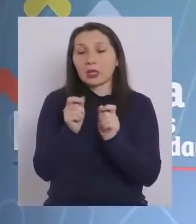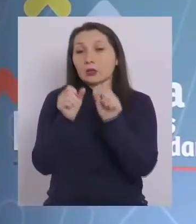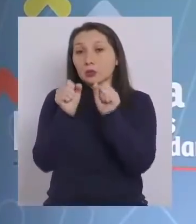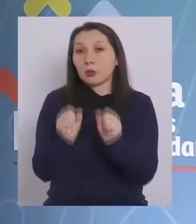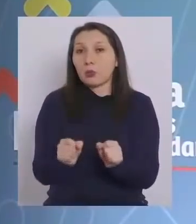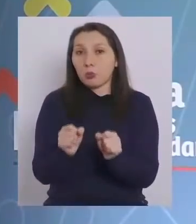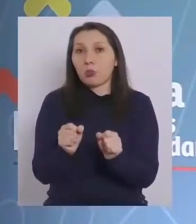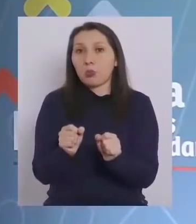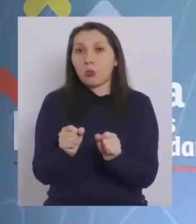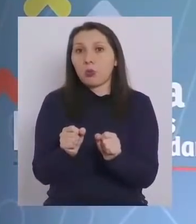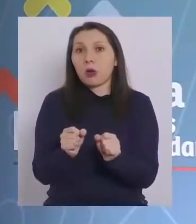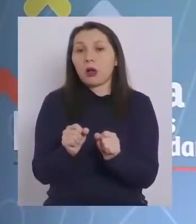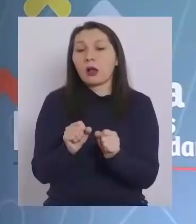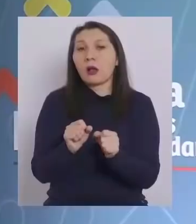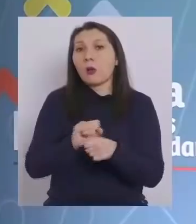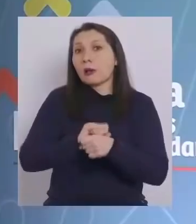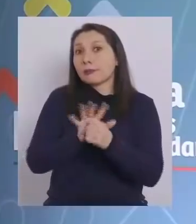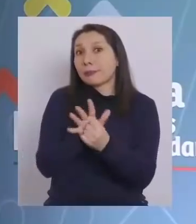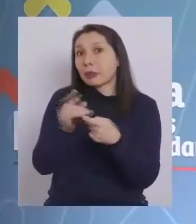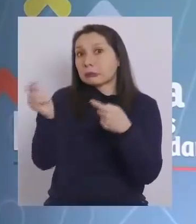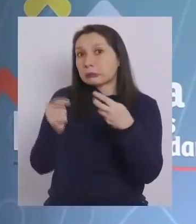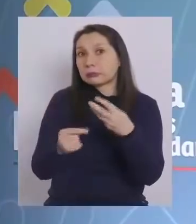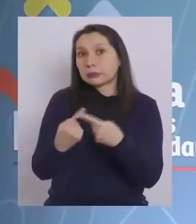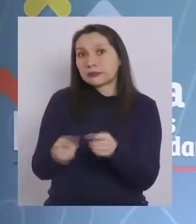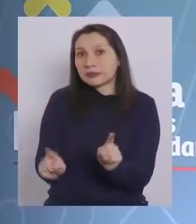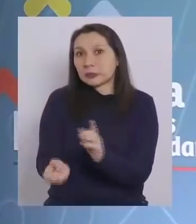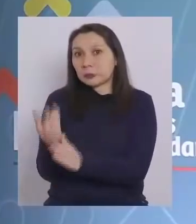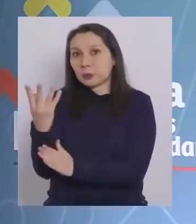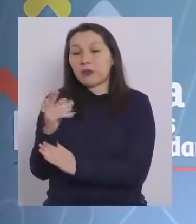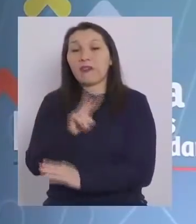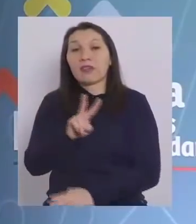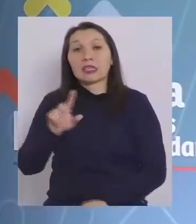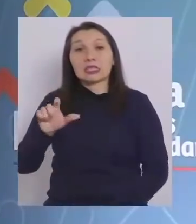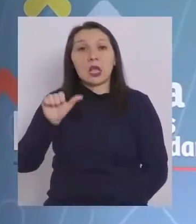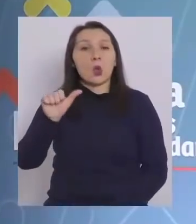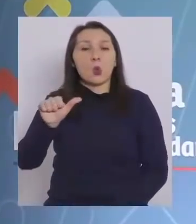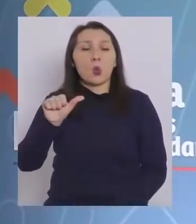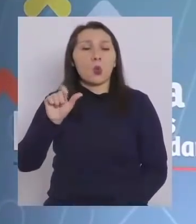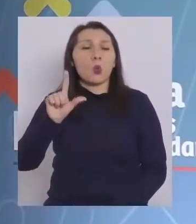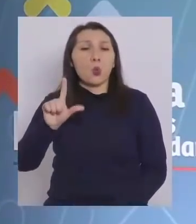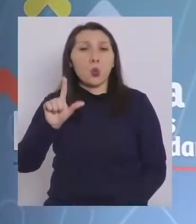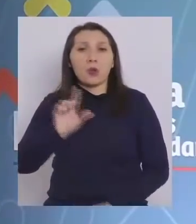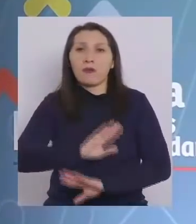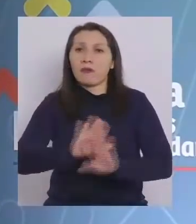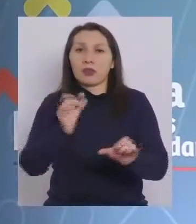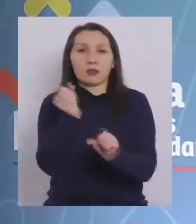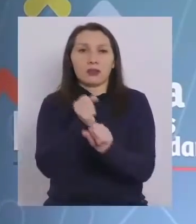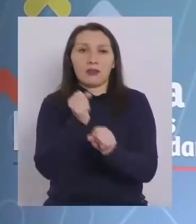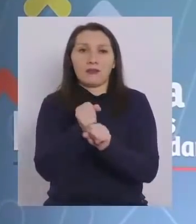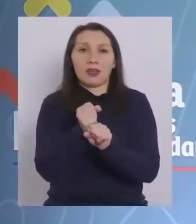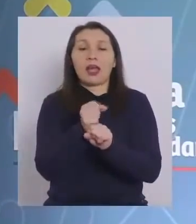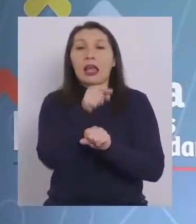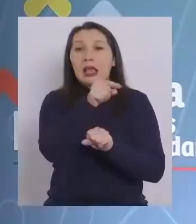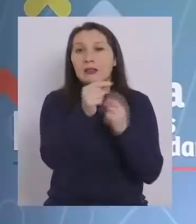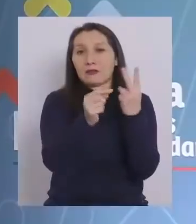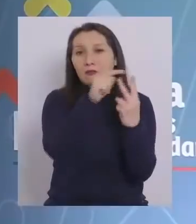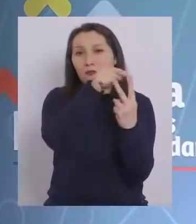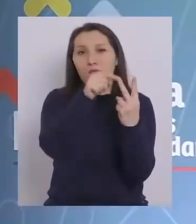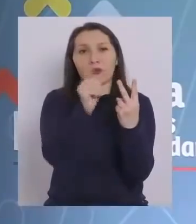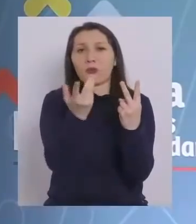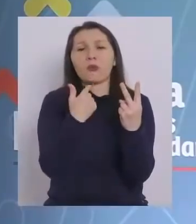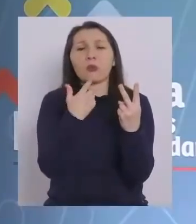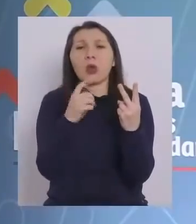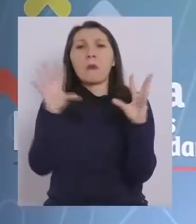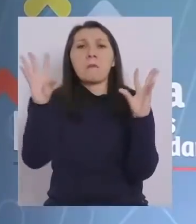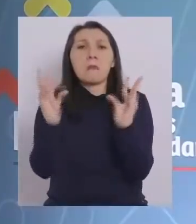variantes nuevas. Pero desde el 26 de julio ya no se trabaja con las agencias, esto porque ahora el flujo es